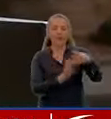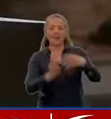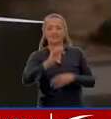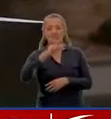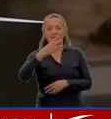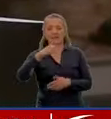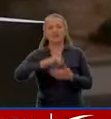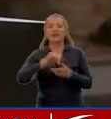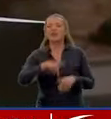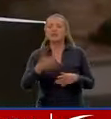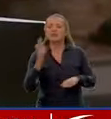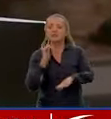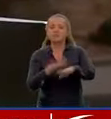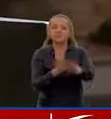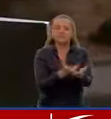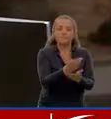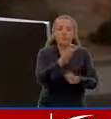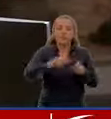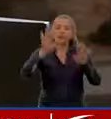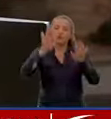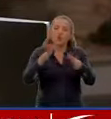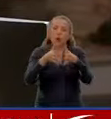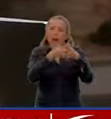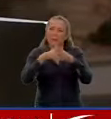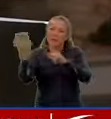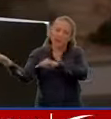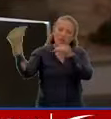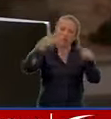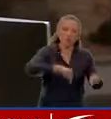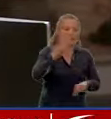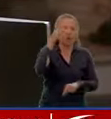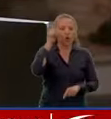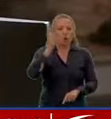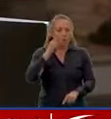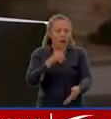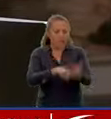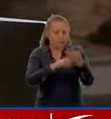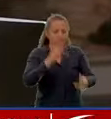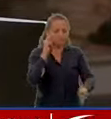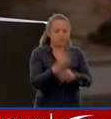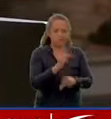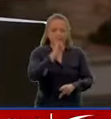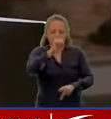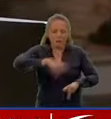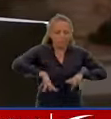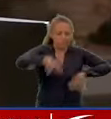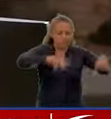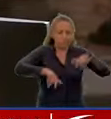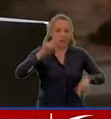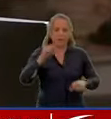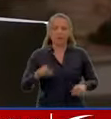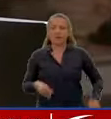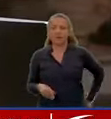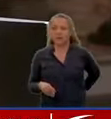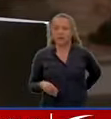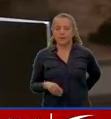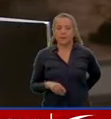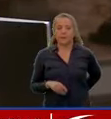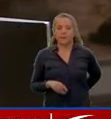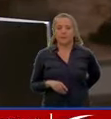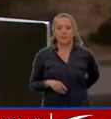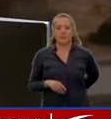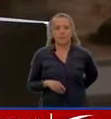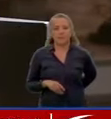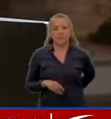ciudadanos estadounidenses que reconsideren viajar debido al crimen y el terrorismo y también tengan mayor precaución debido a los